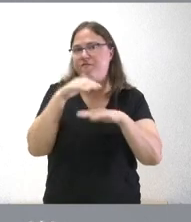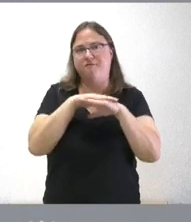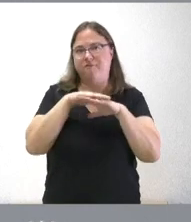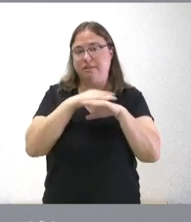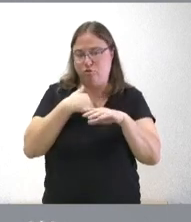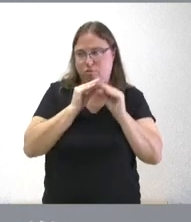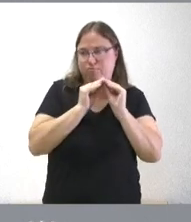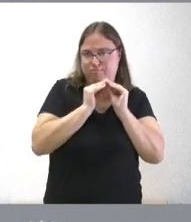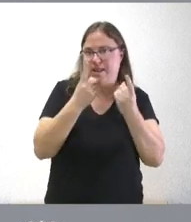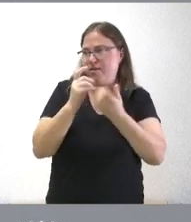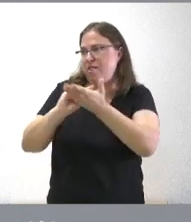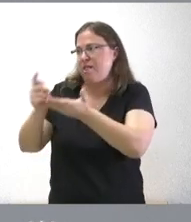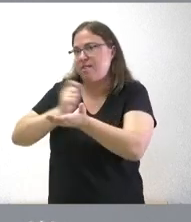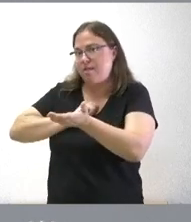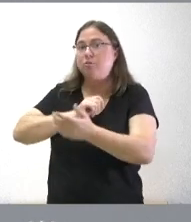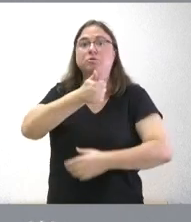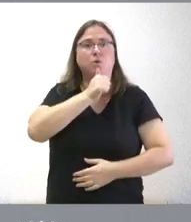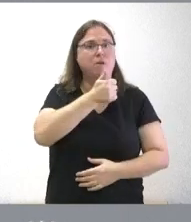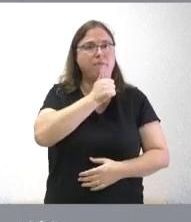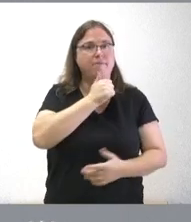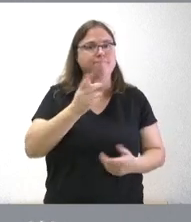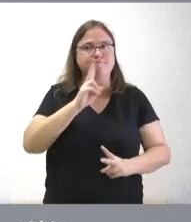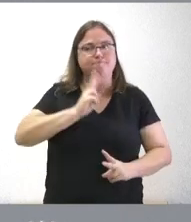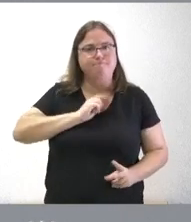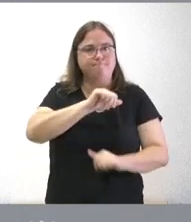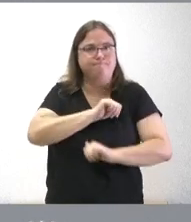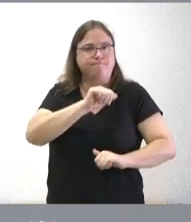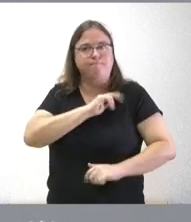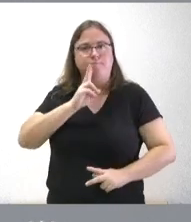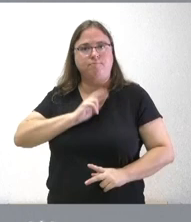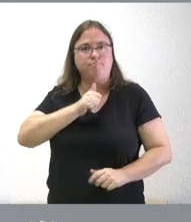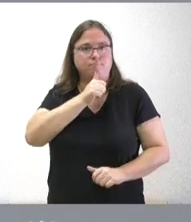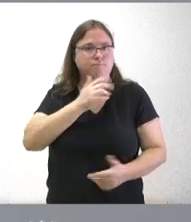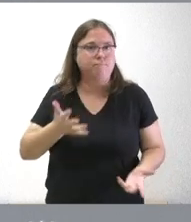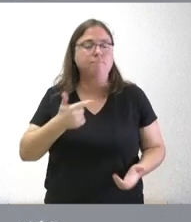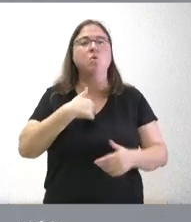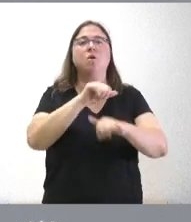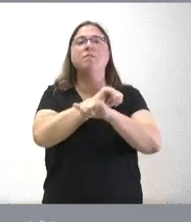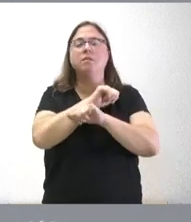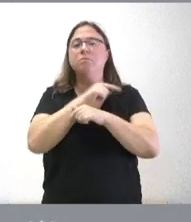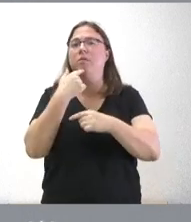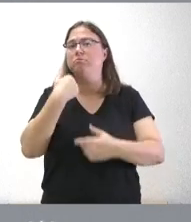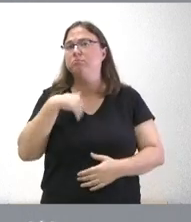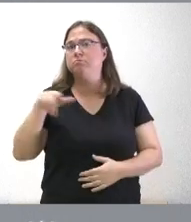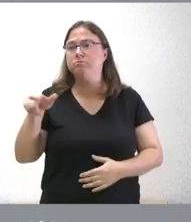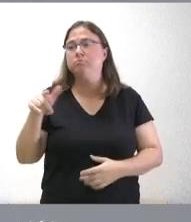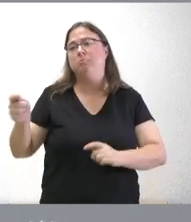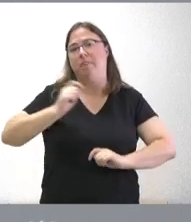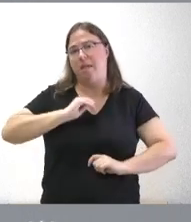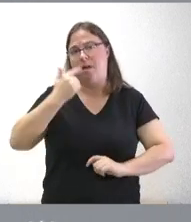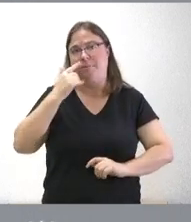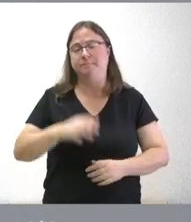el presupuesto todavía no hemos tenido respuesta pero esperamos que esto se produzca